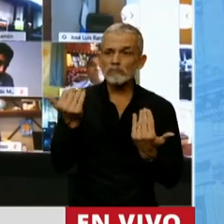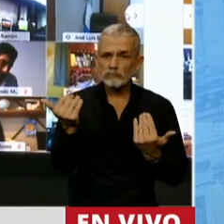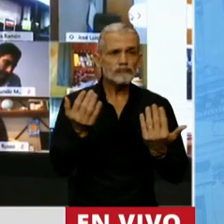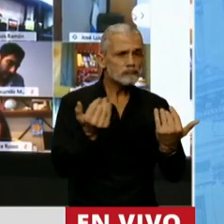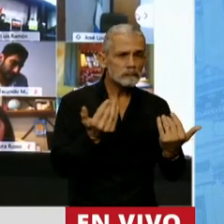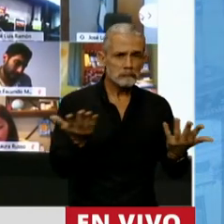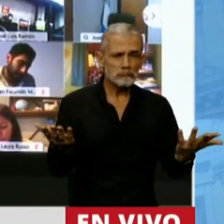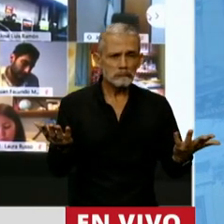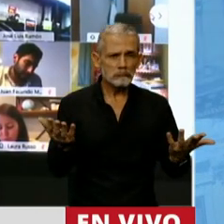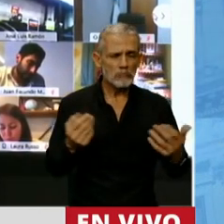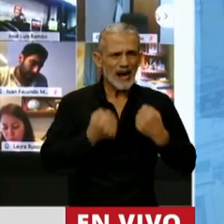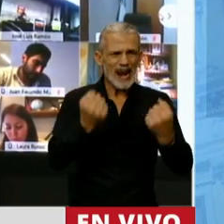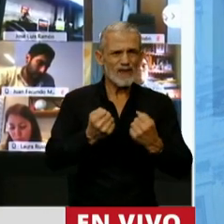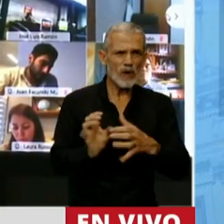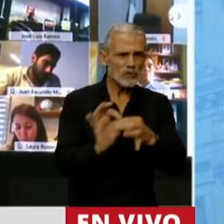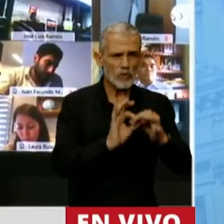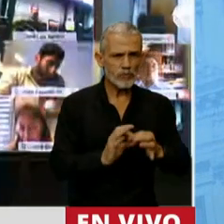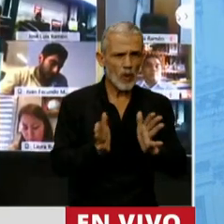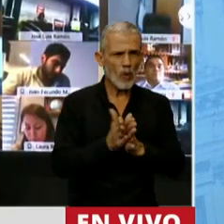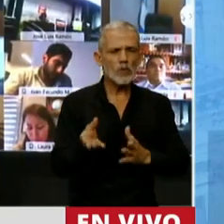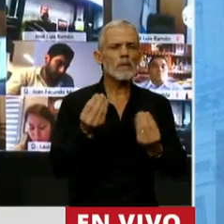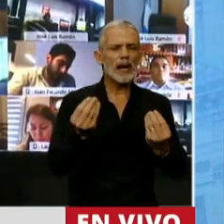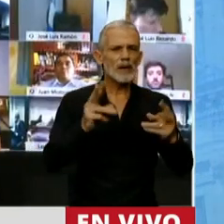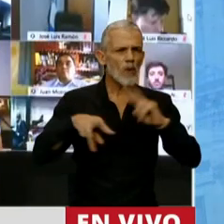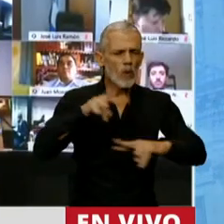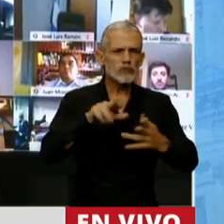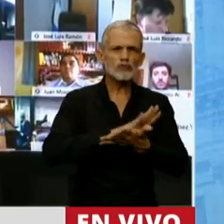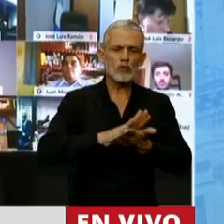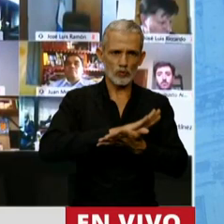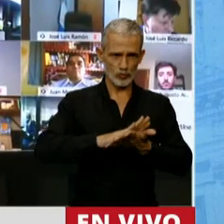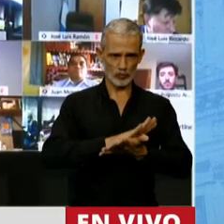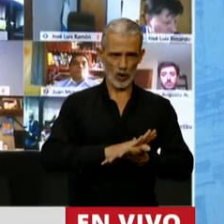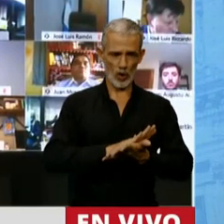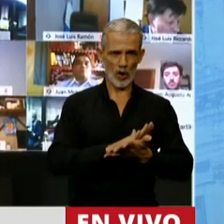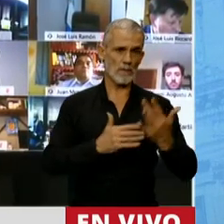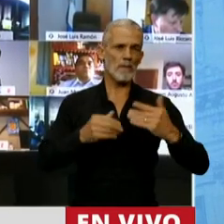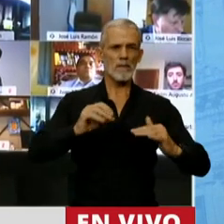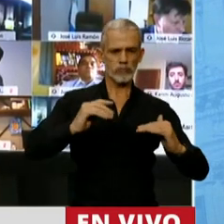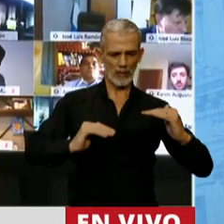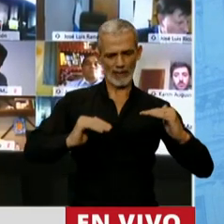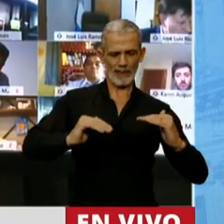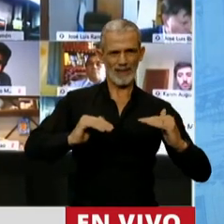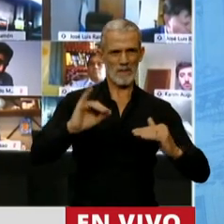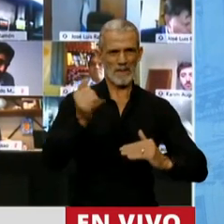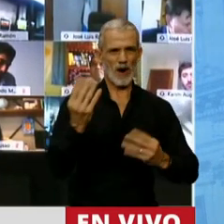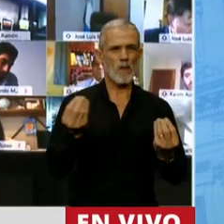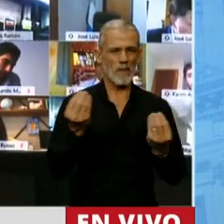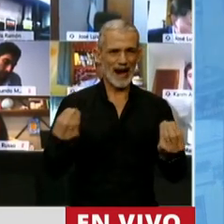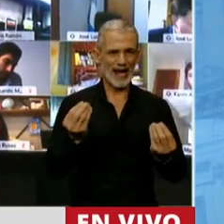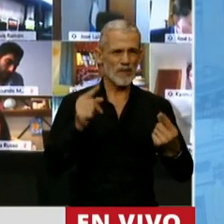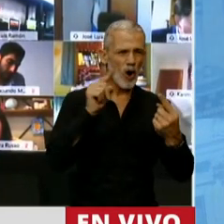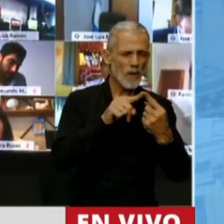tiene que ver con el esfuerzo mancomunado por encontrar la solución más equilibrada entre las